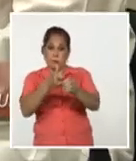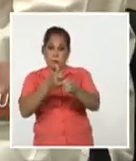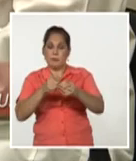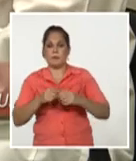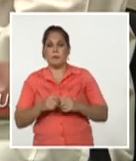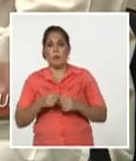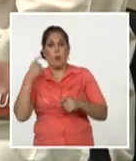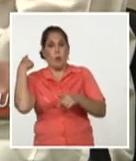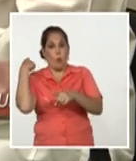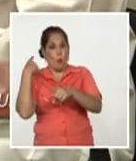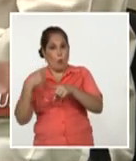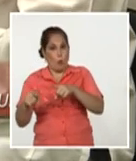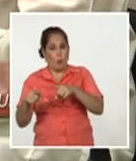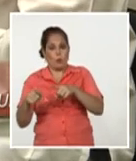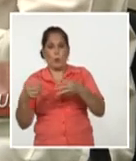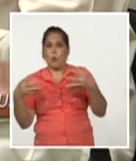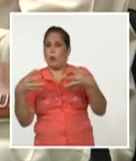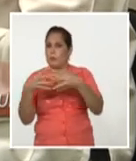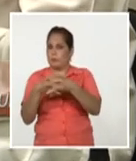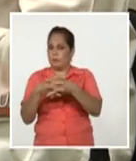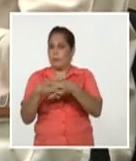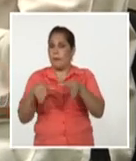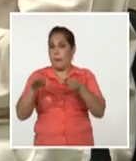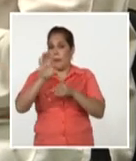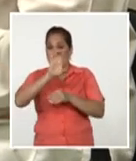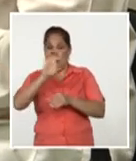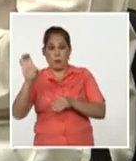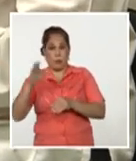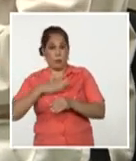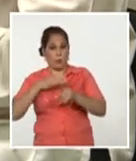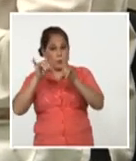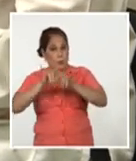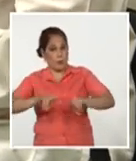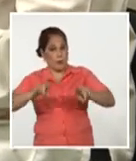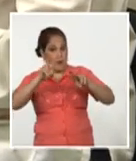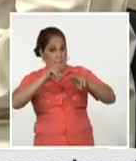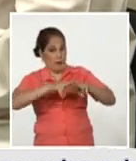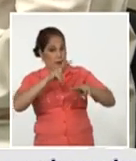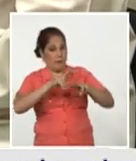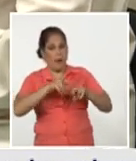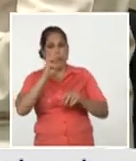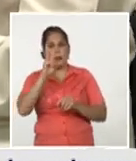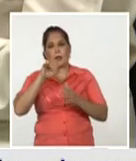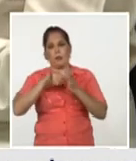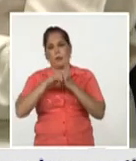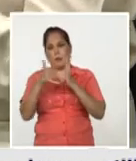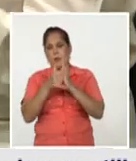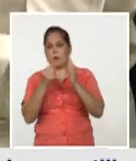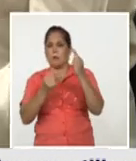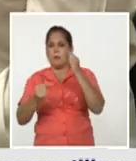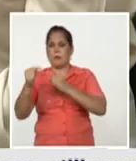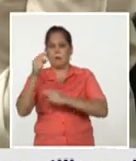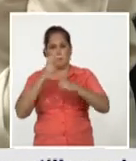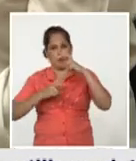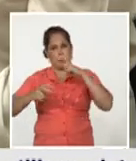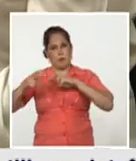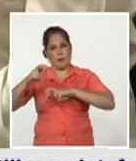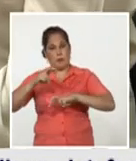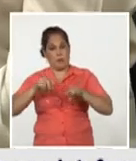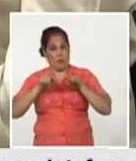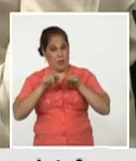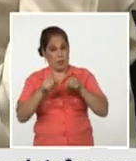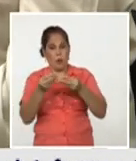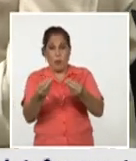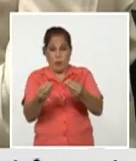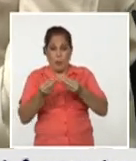desarrollado en consorcio con el centro de inmunología molecular en la universidad de la Habana tres proyectos fundamentales de investigación que son los que dan lugar